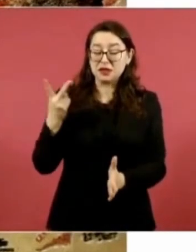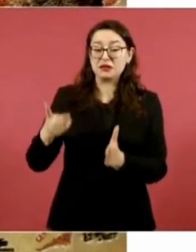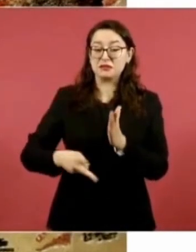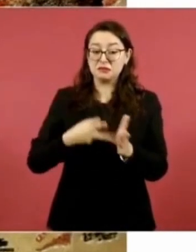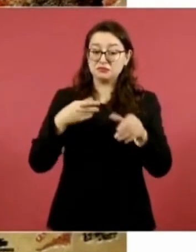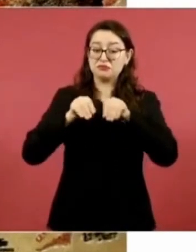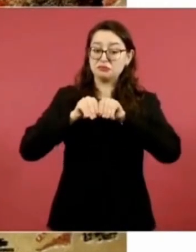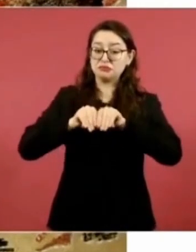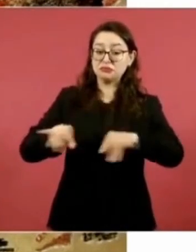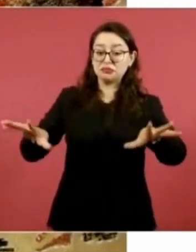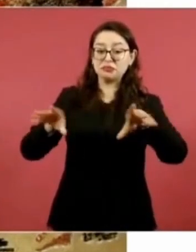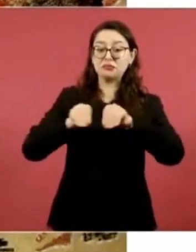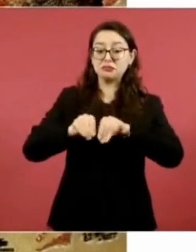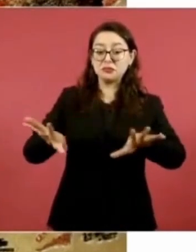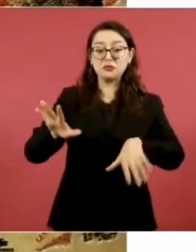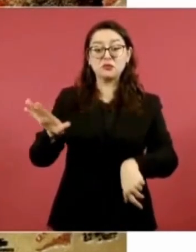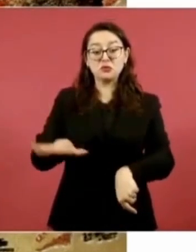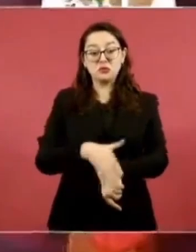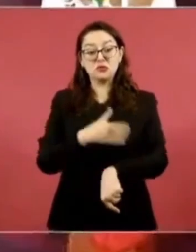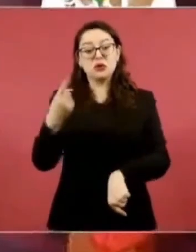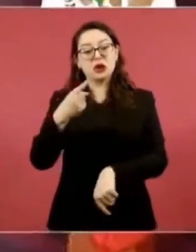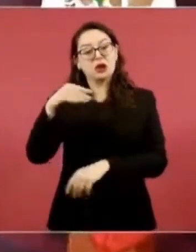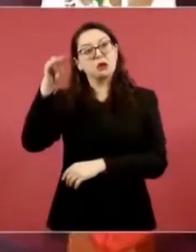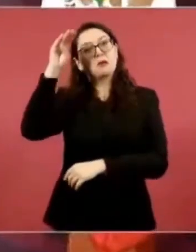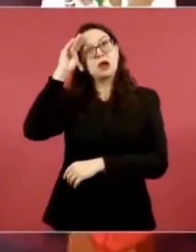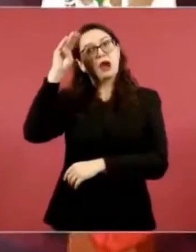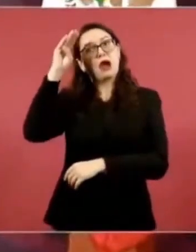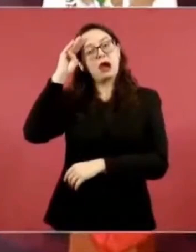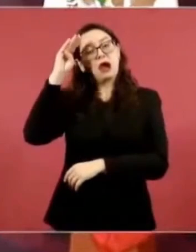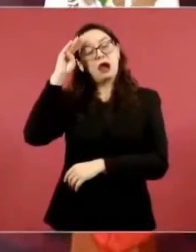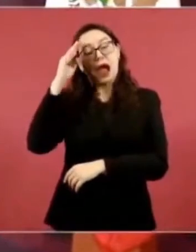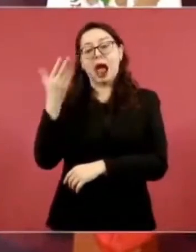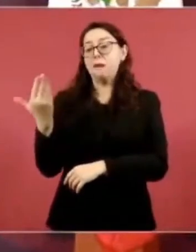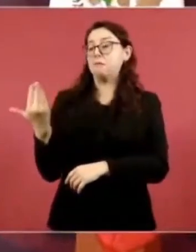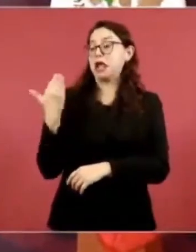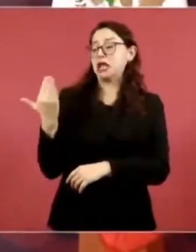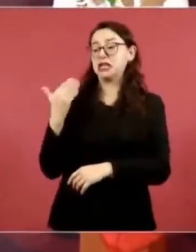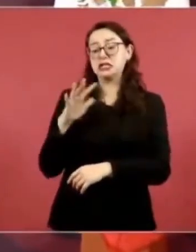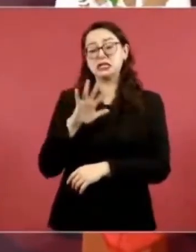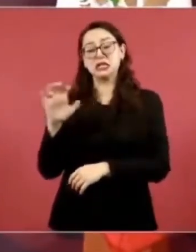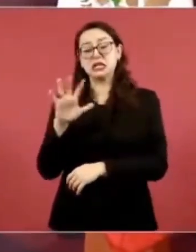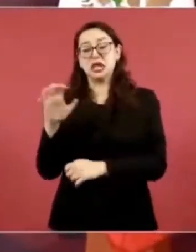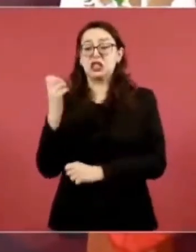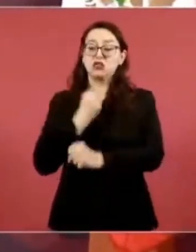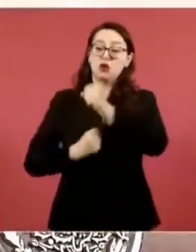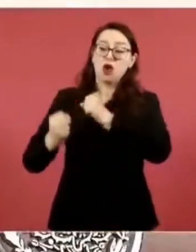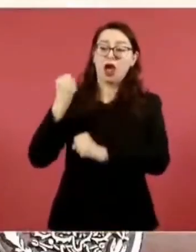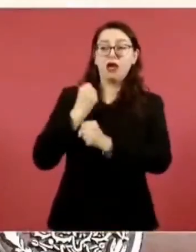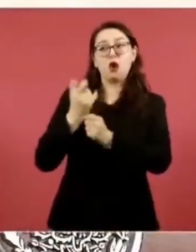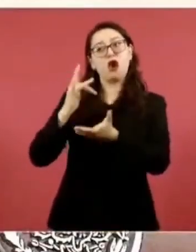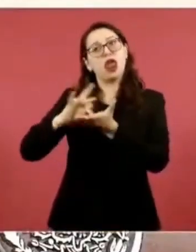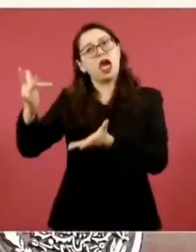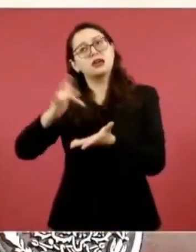que nos trajeron la civilización hace 500 años, los europeos.